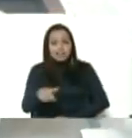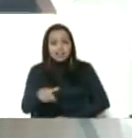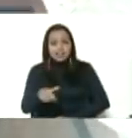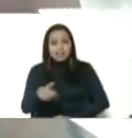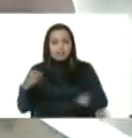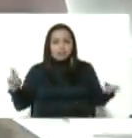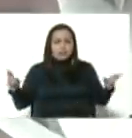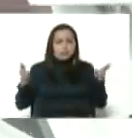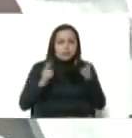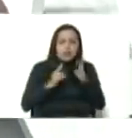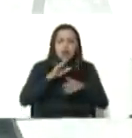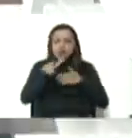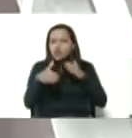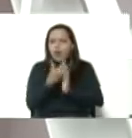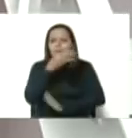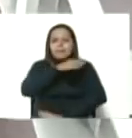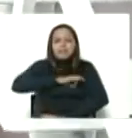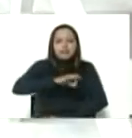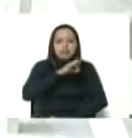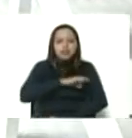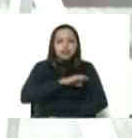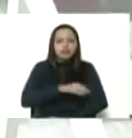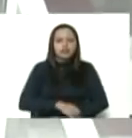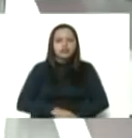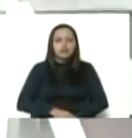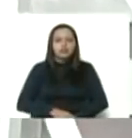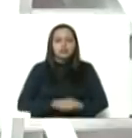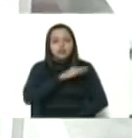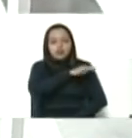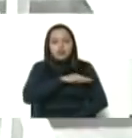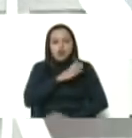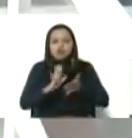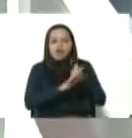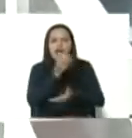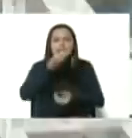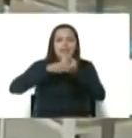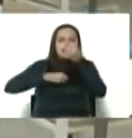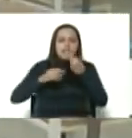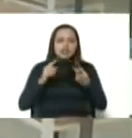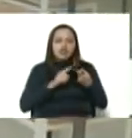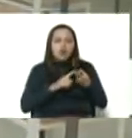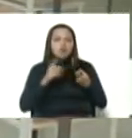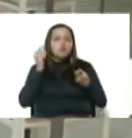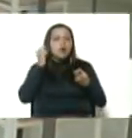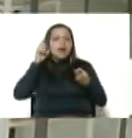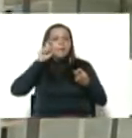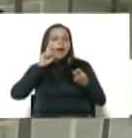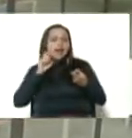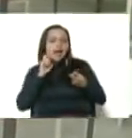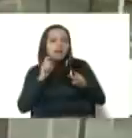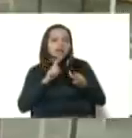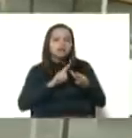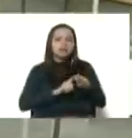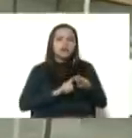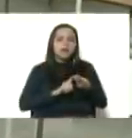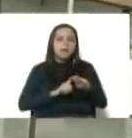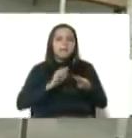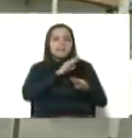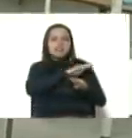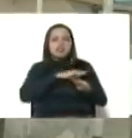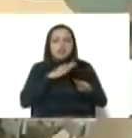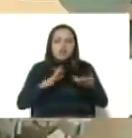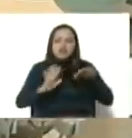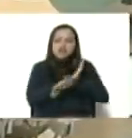todas las misiones sociales que tienen que ver con la alimentación, con las mujeres en embarazo, con las misiones que tienen que ver con la